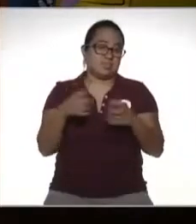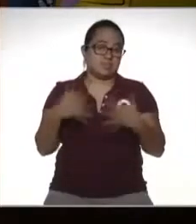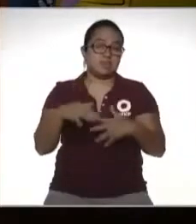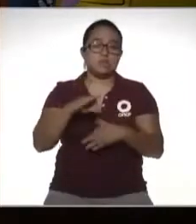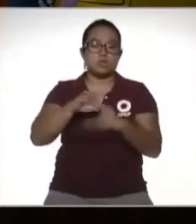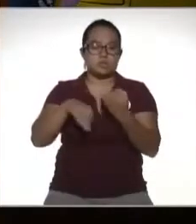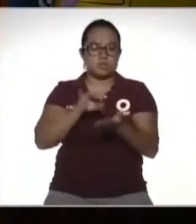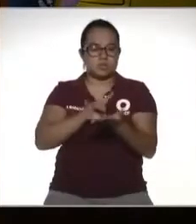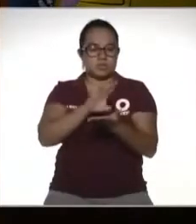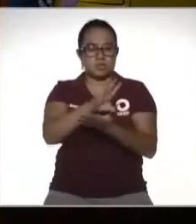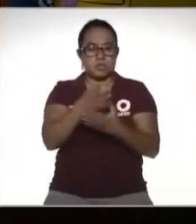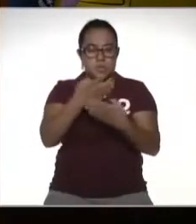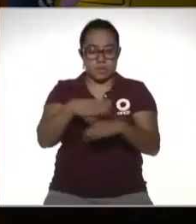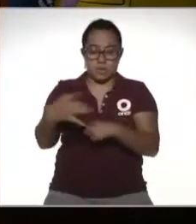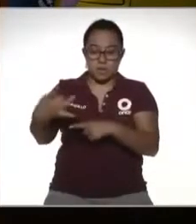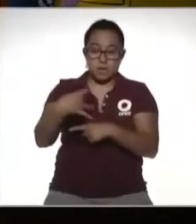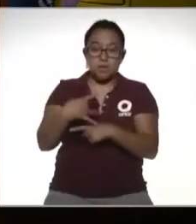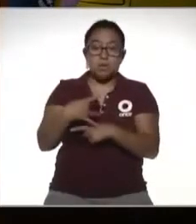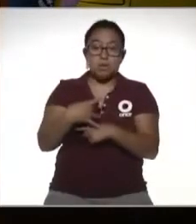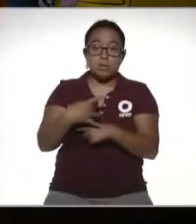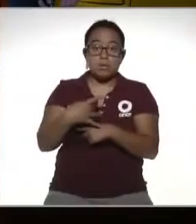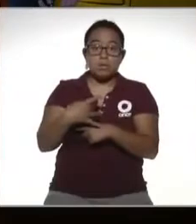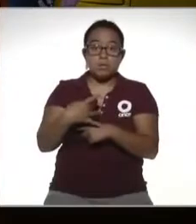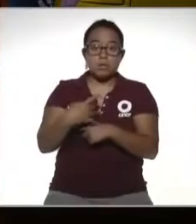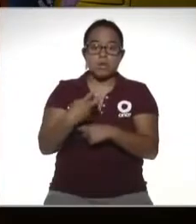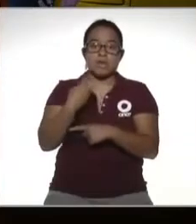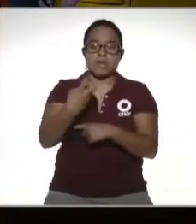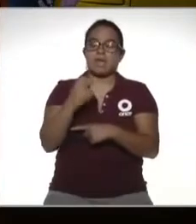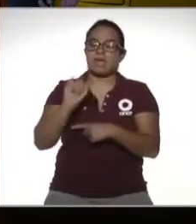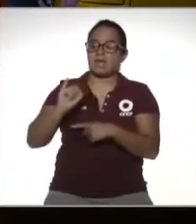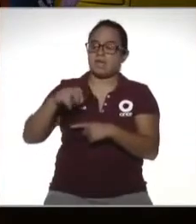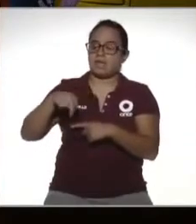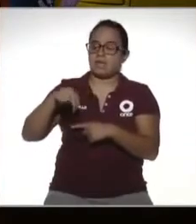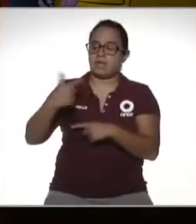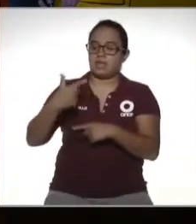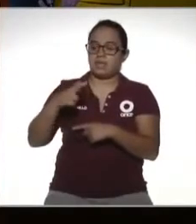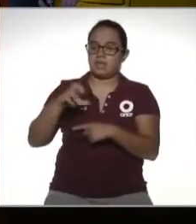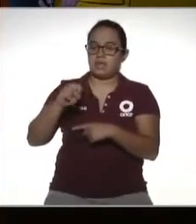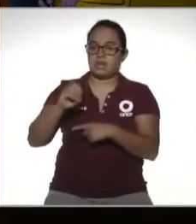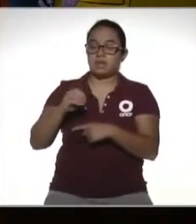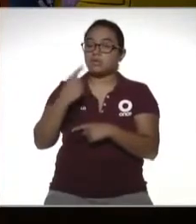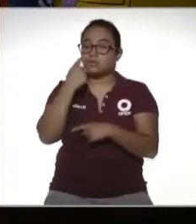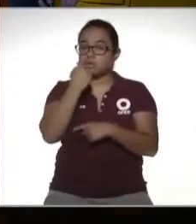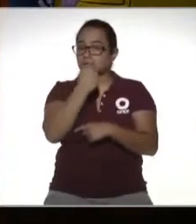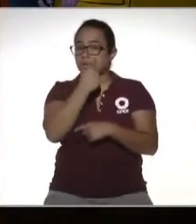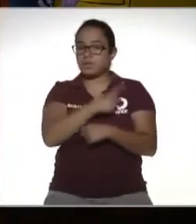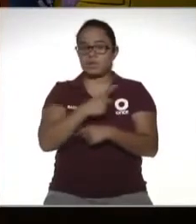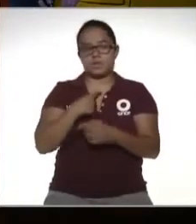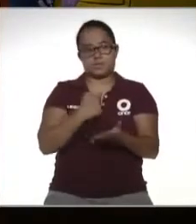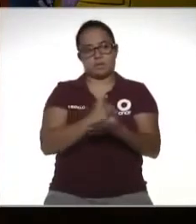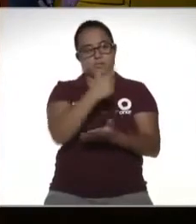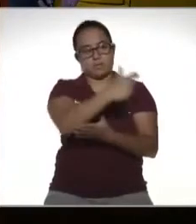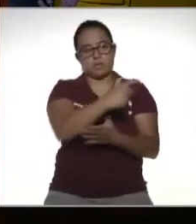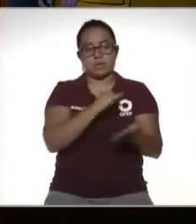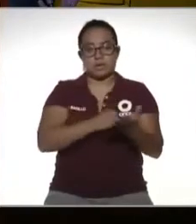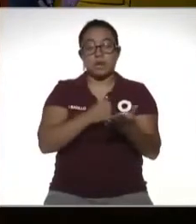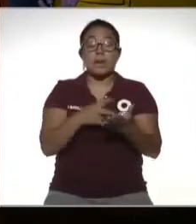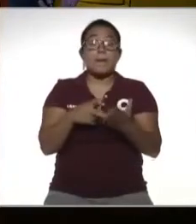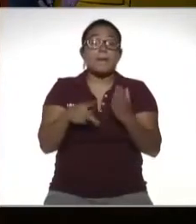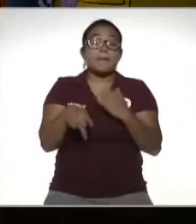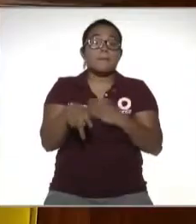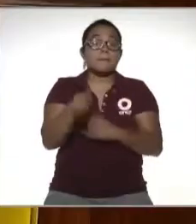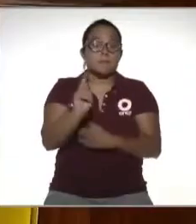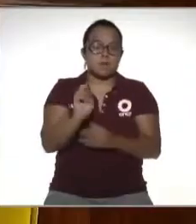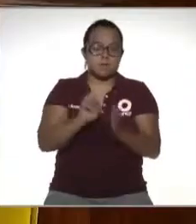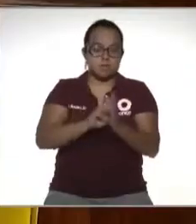depósitos que entran a las cuentas en principio son ingresos y la primera vista es debe pagar impuestos salvo que